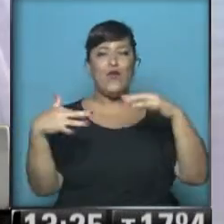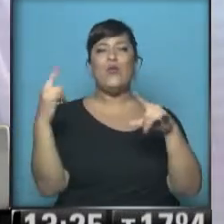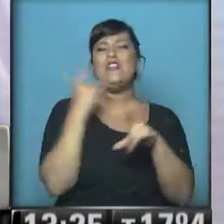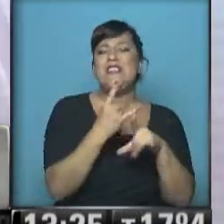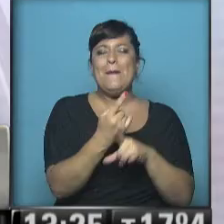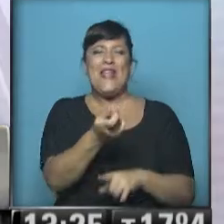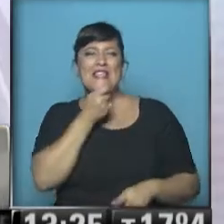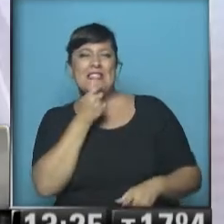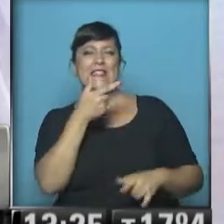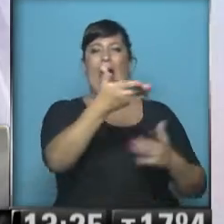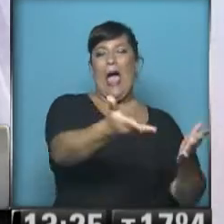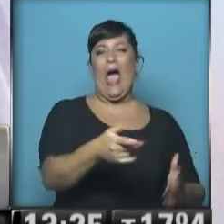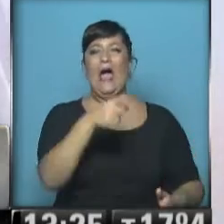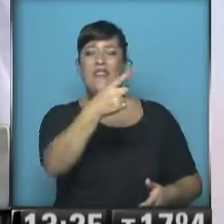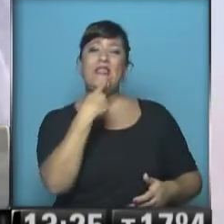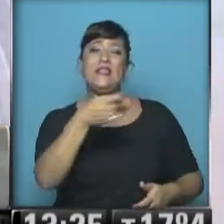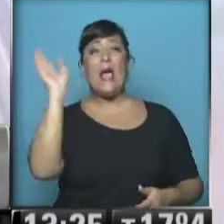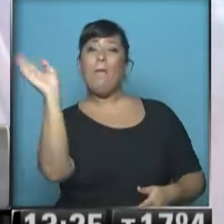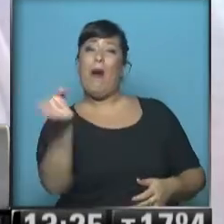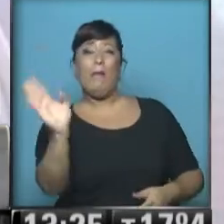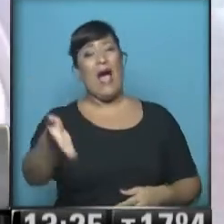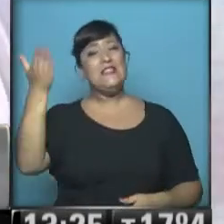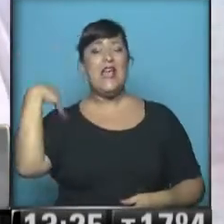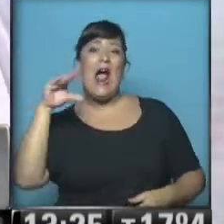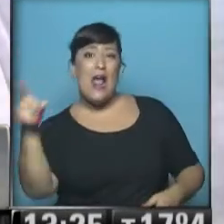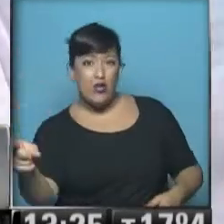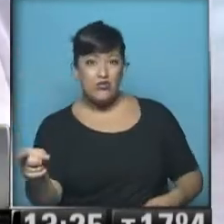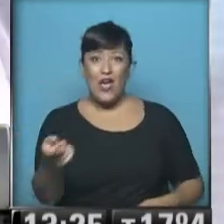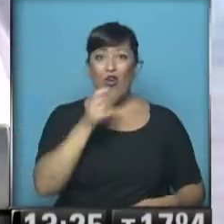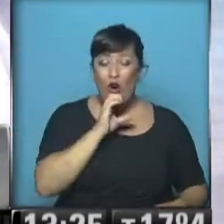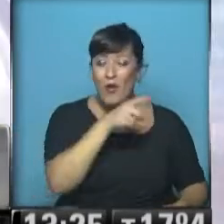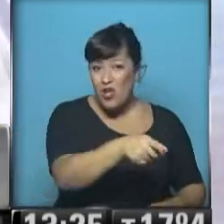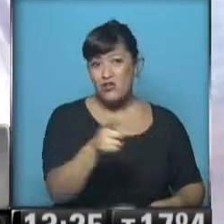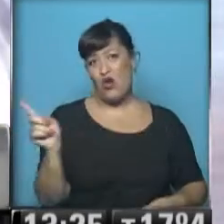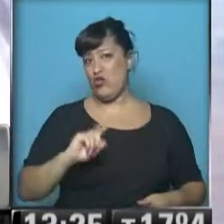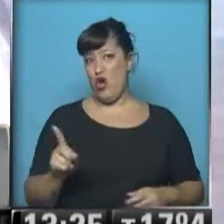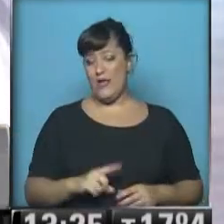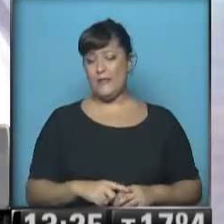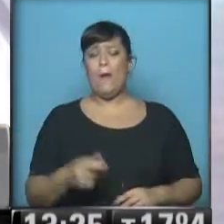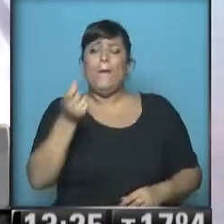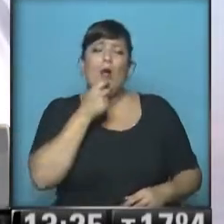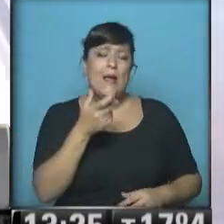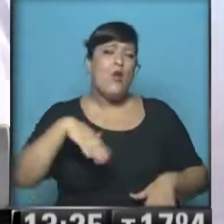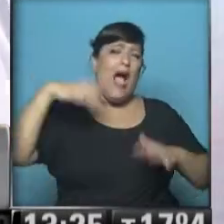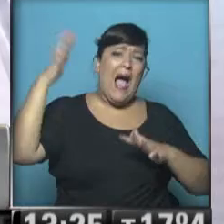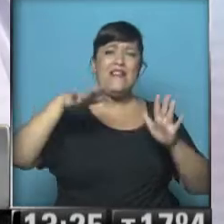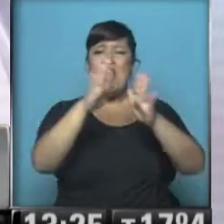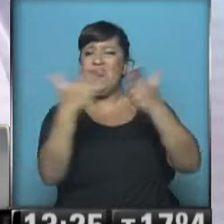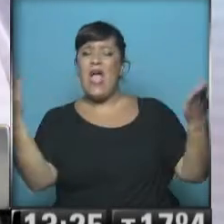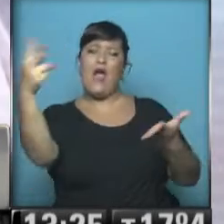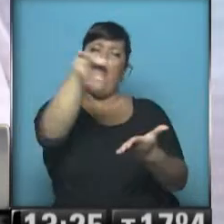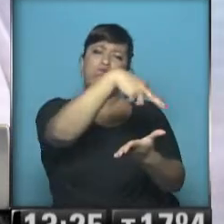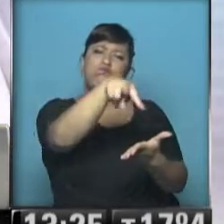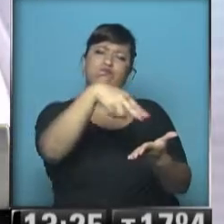relación a, che, así que la fajaste ayer a la noche, y no es gracioso. Y una lee a veces en los diarios